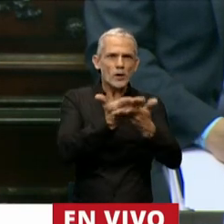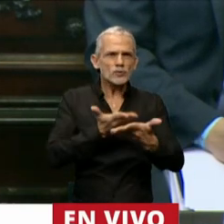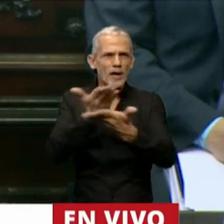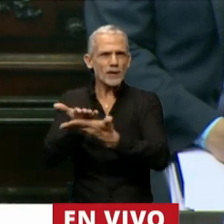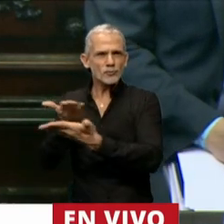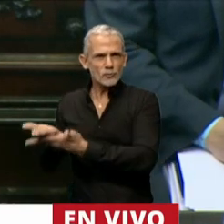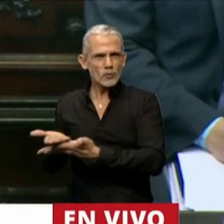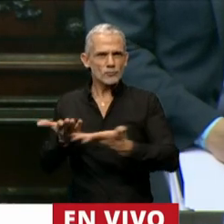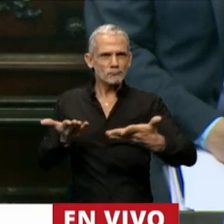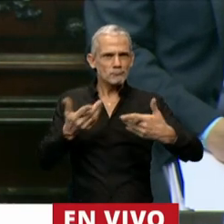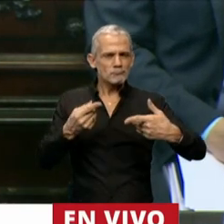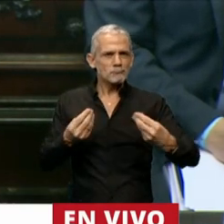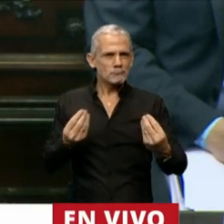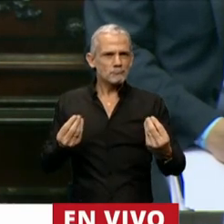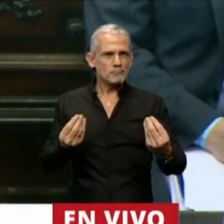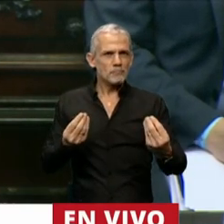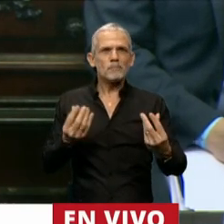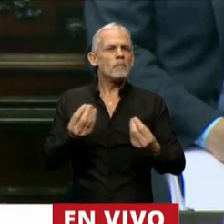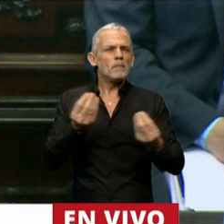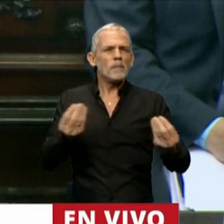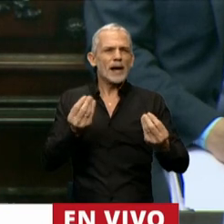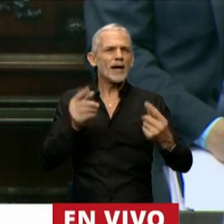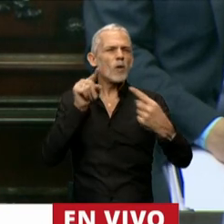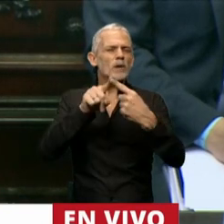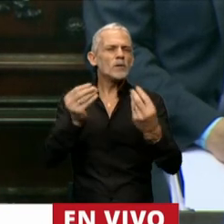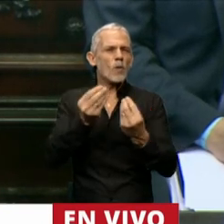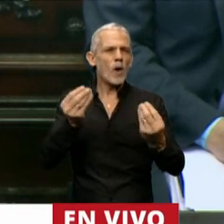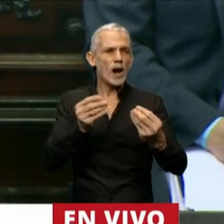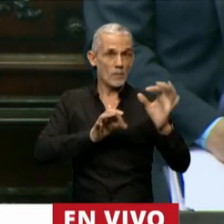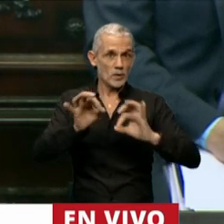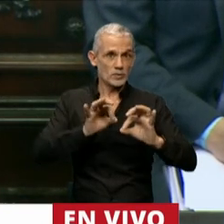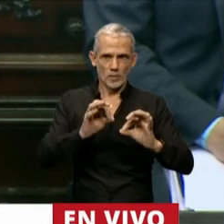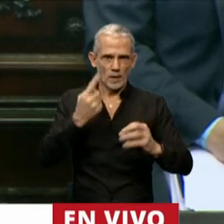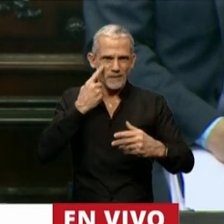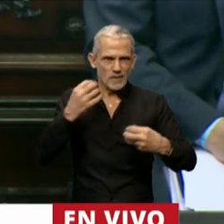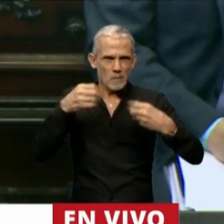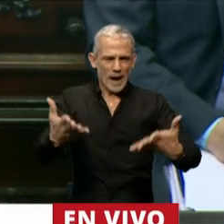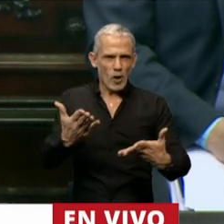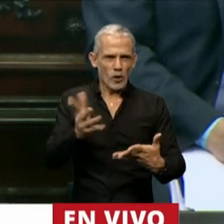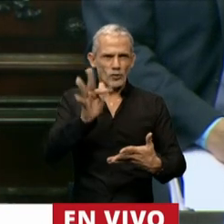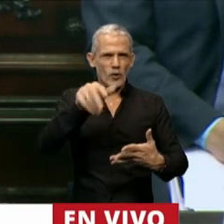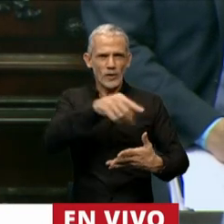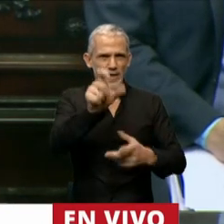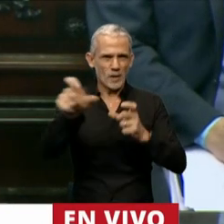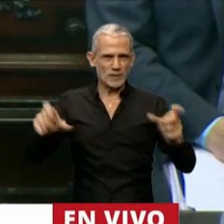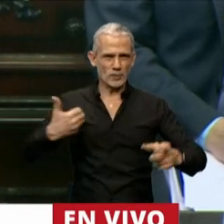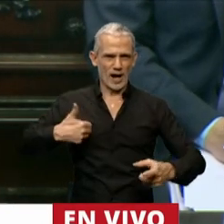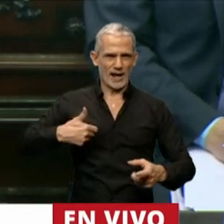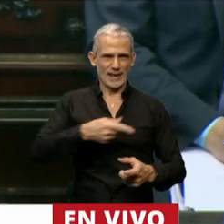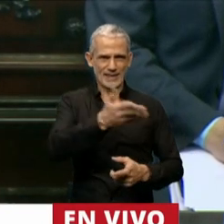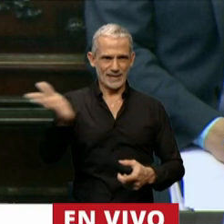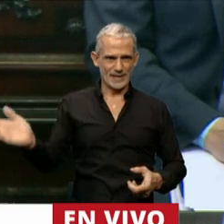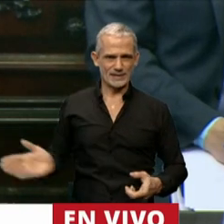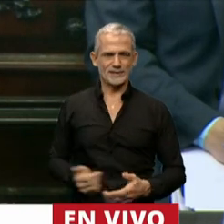más vivible el día a día de los argentinos y argentinas.